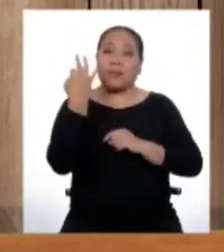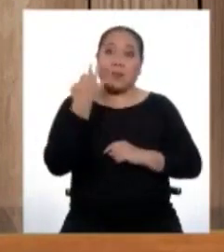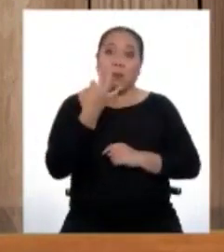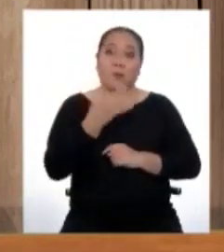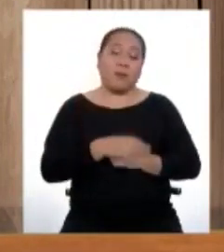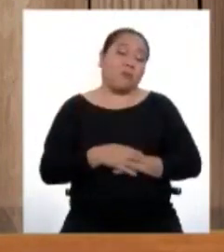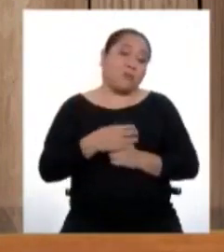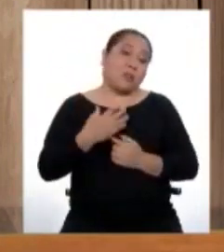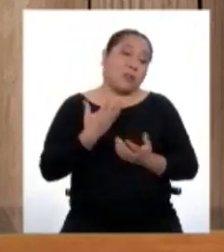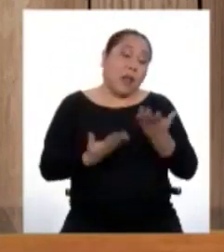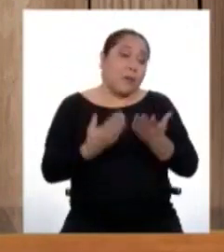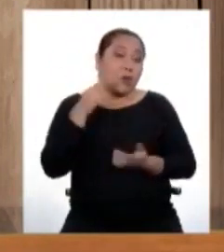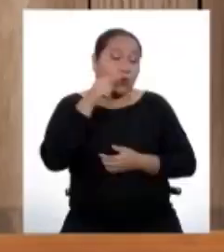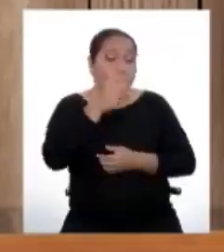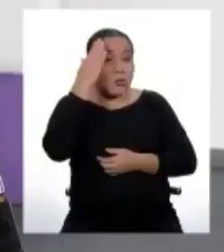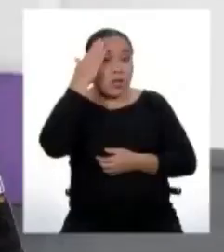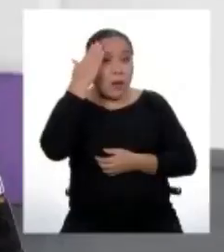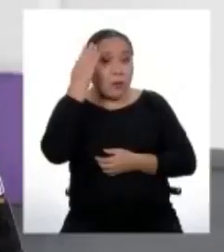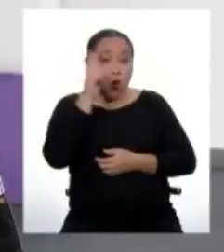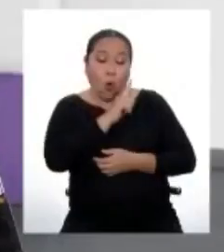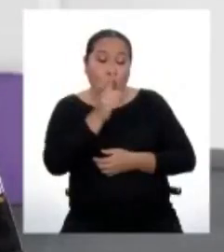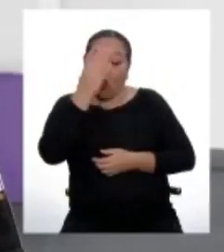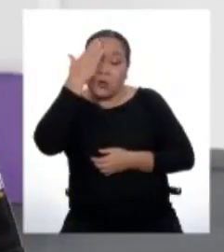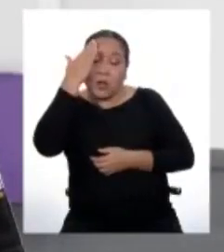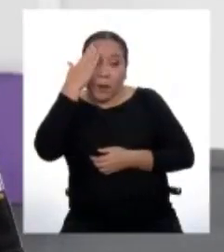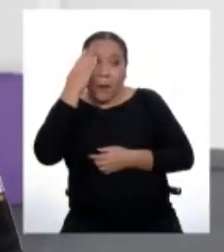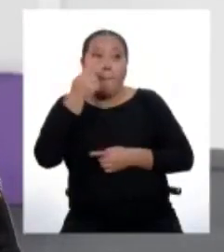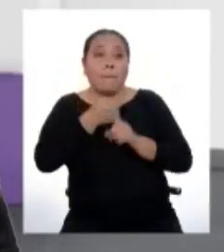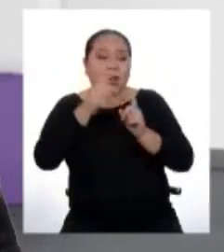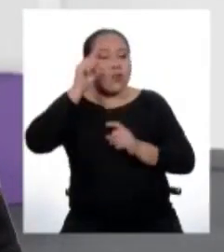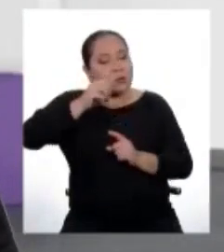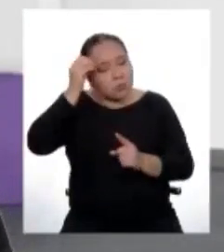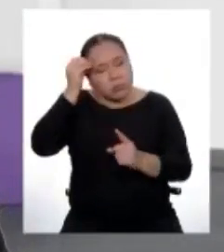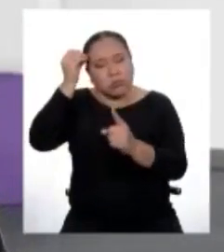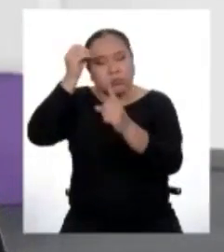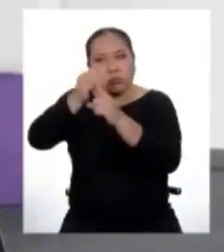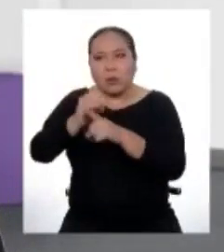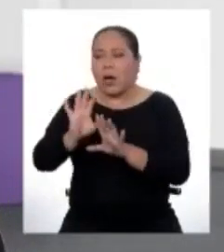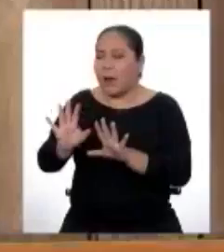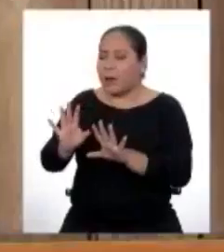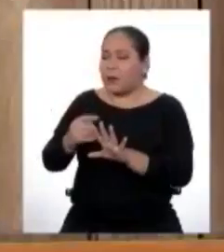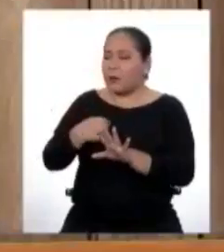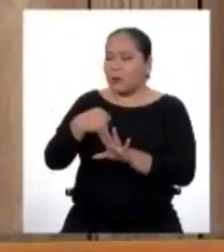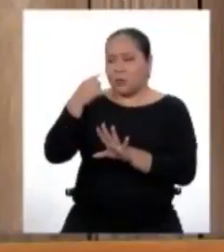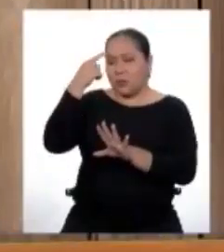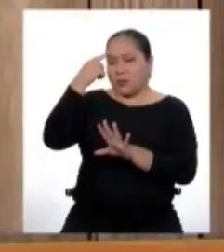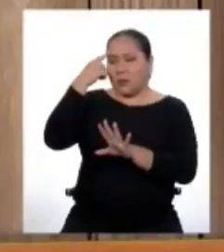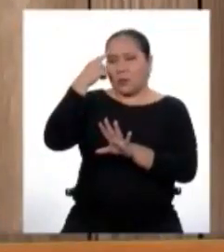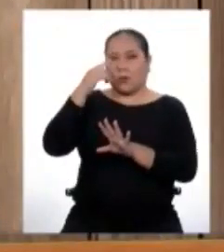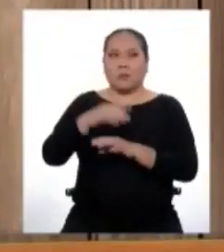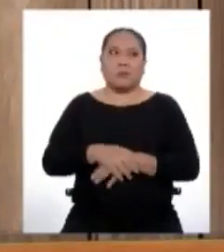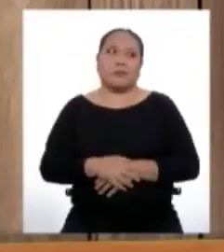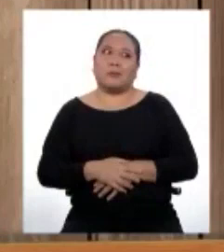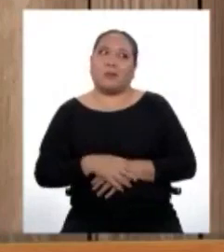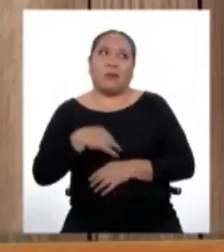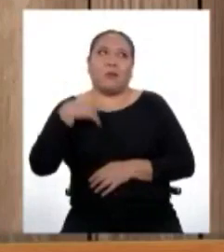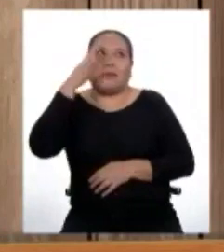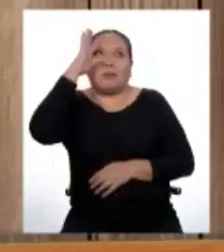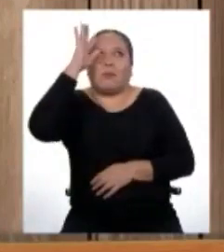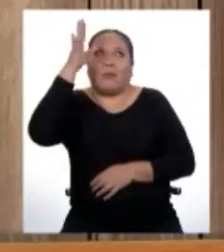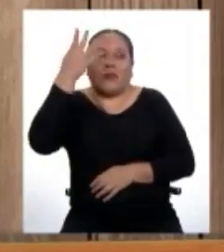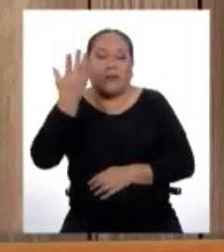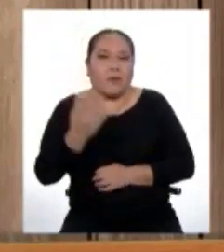sepamos o no, hay una intención detrás. A ver, ¿qué estoy pensando ahorita mismo? No soy adivina, Jonathan.